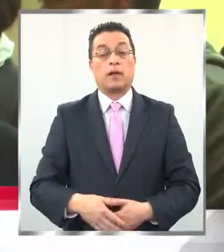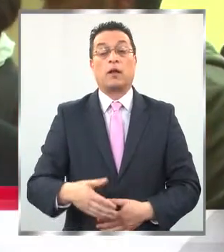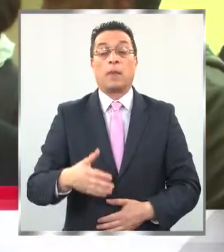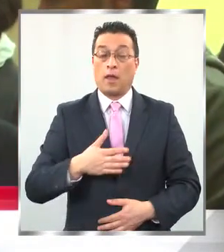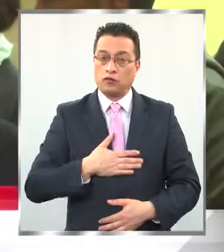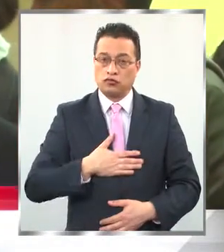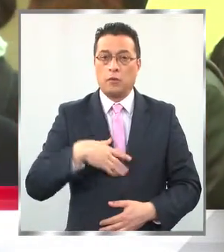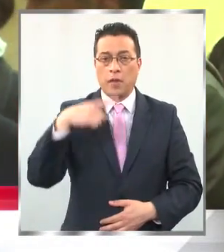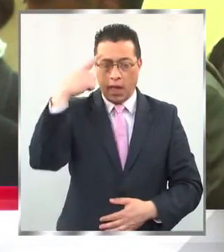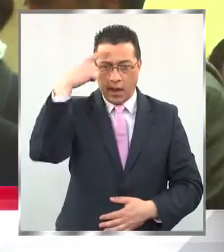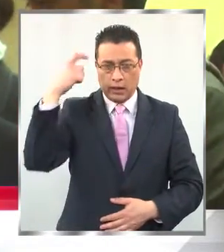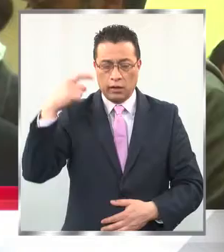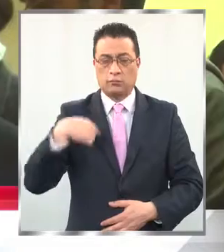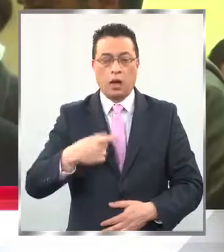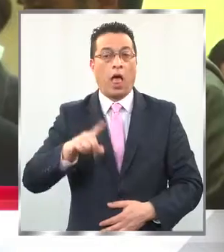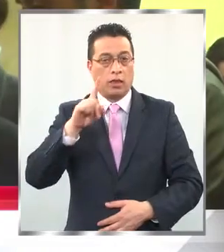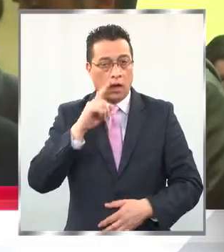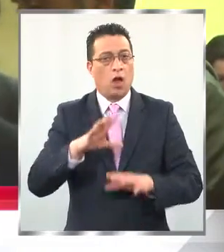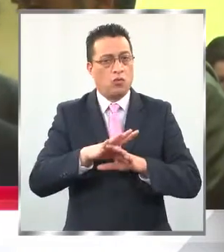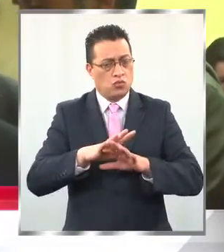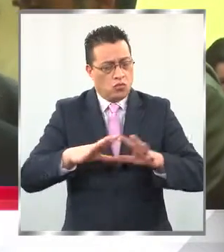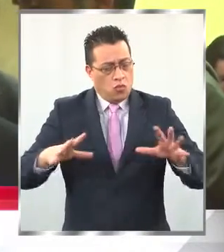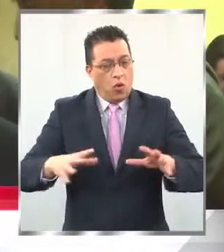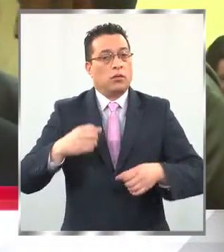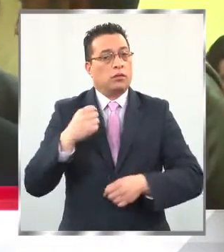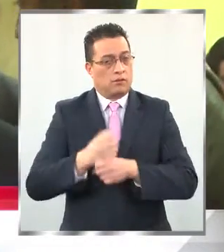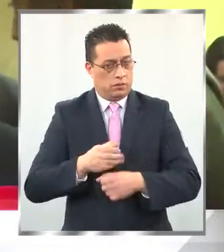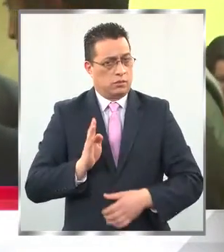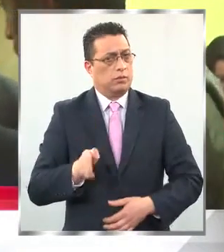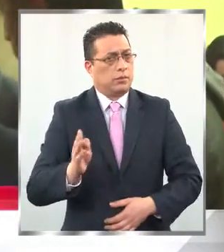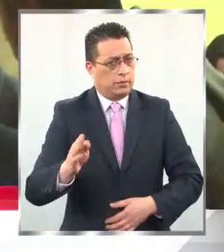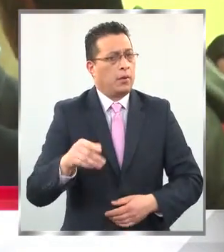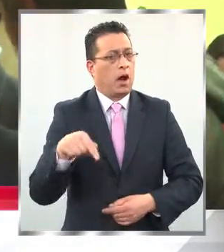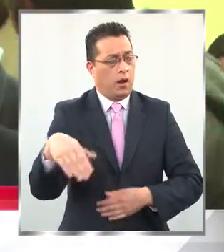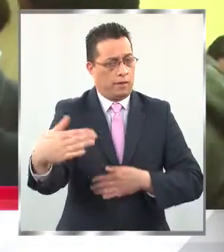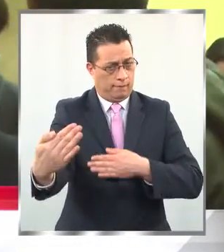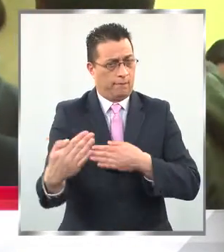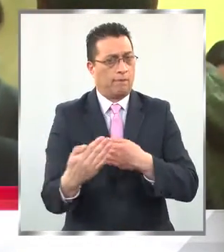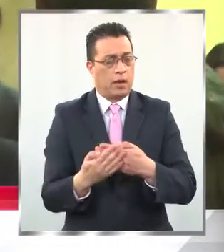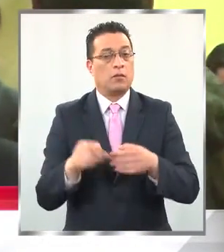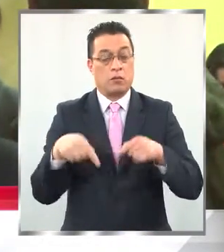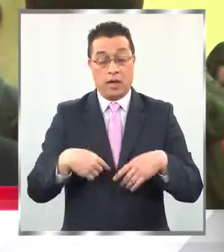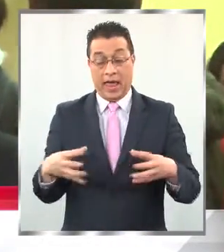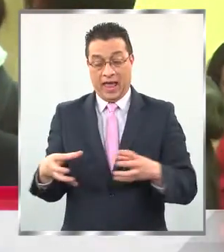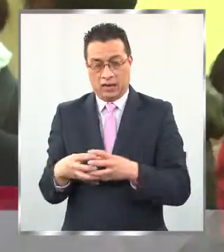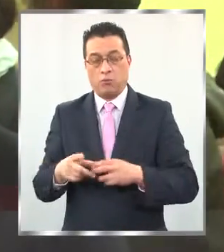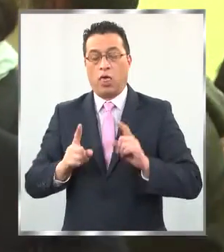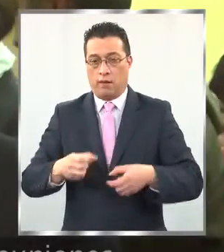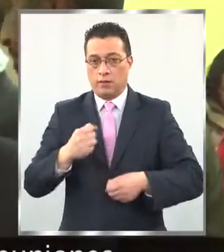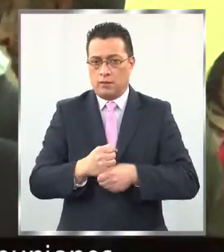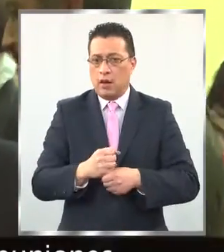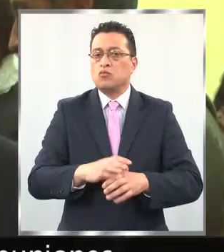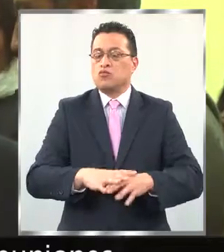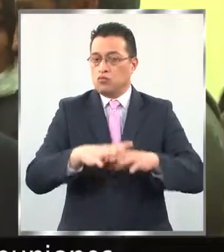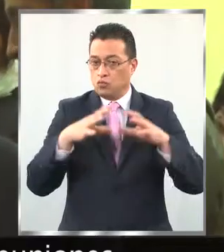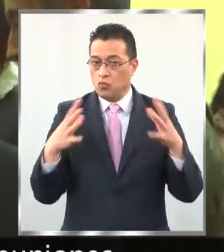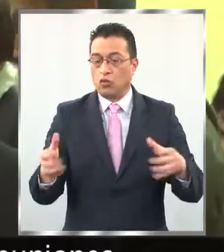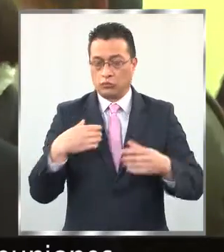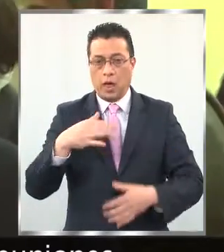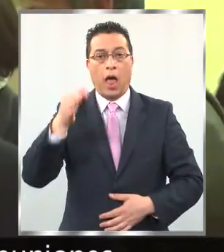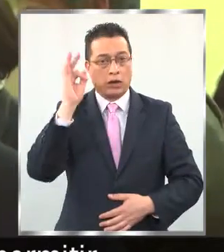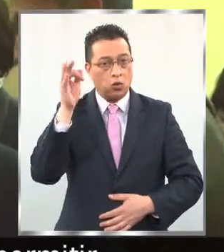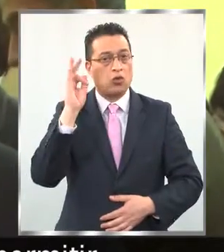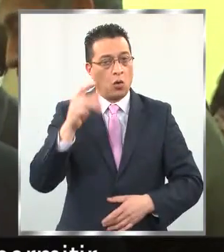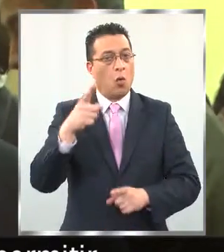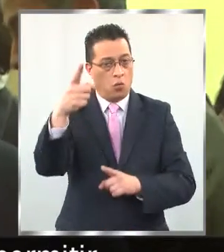creo que tenemos una ardua tarea por delante, yo creo que el equipo tiene que trabajar ampliamente, vamos a